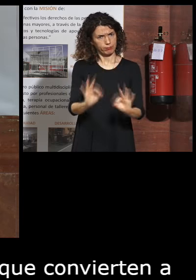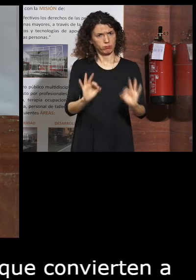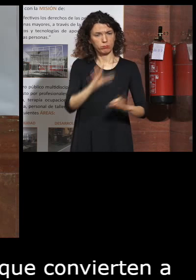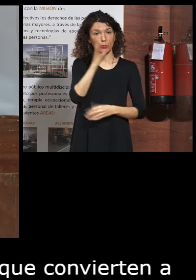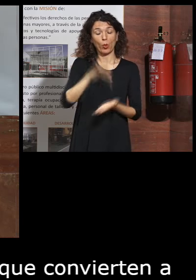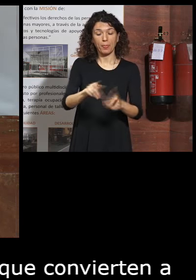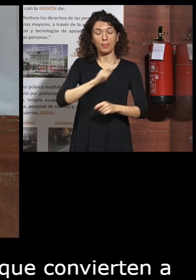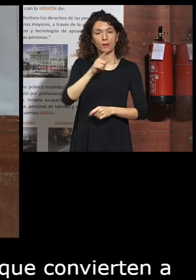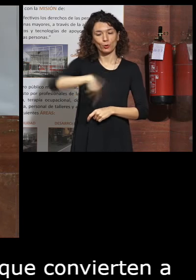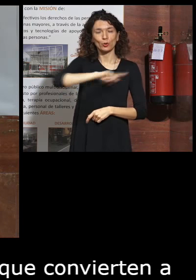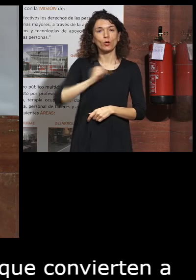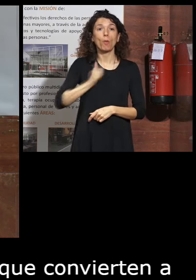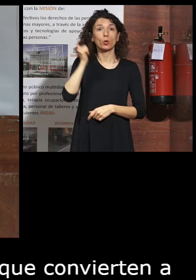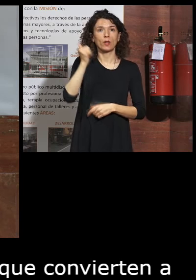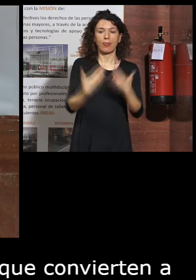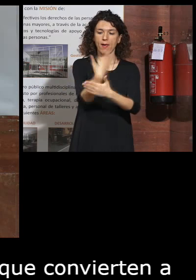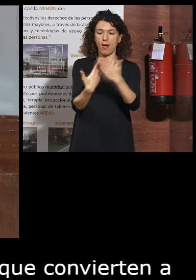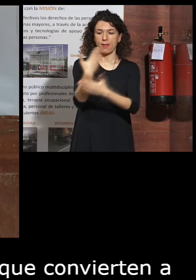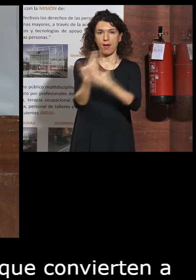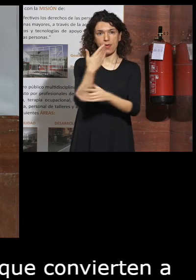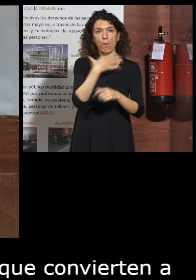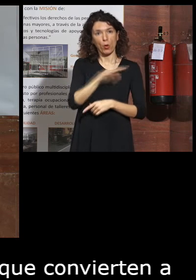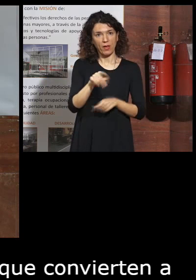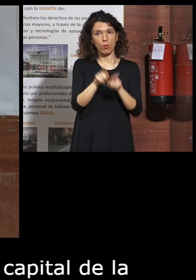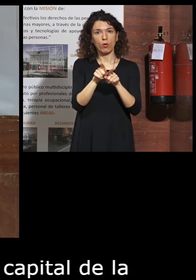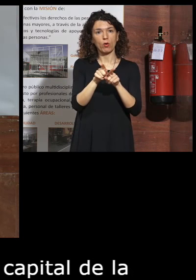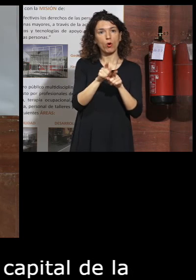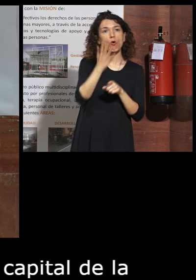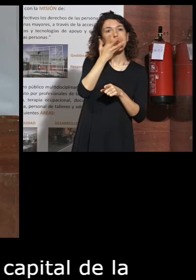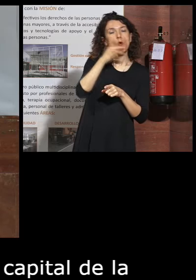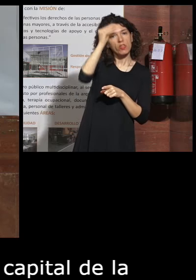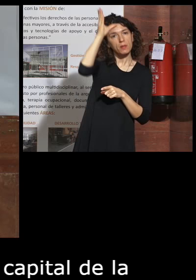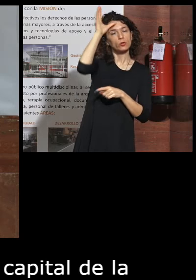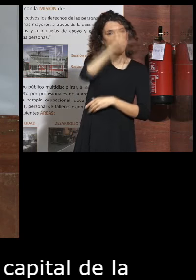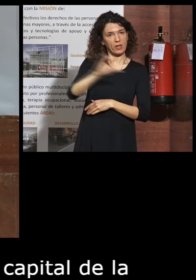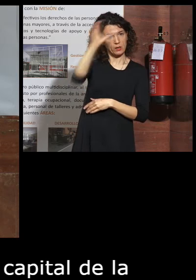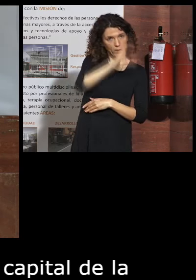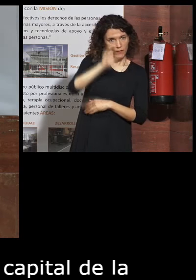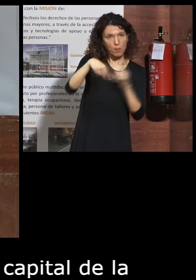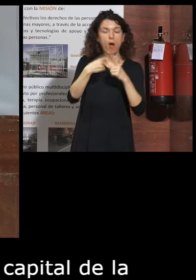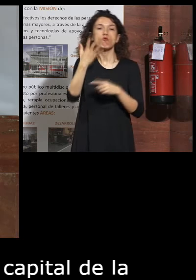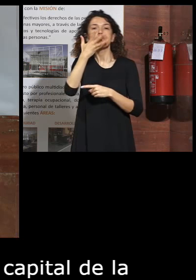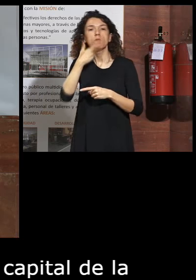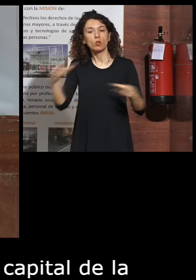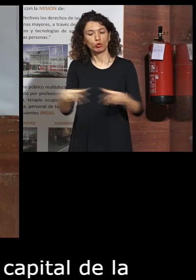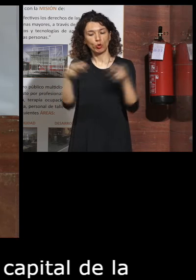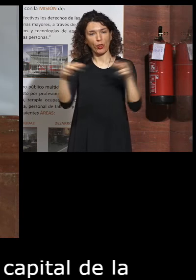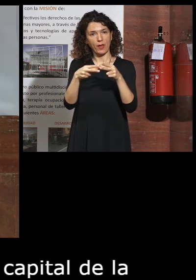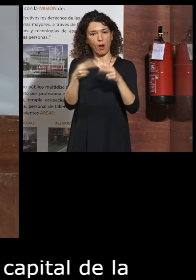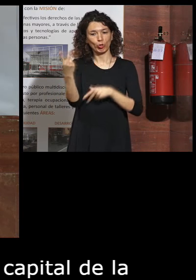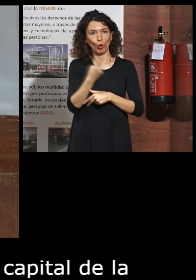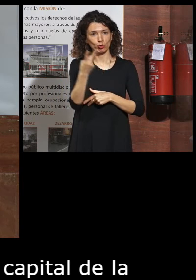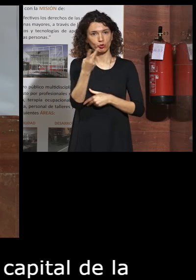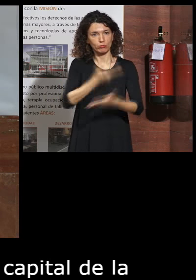tenemos la oportunidad durante varios días de poder conjugar el conocimiento científico, el conocimiento social en esa